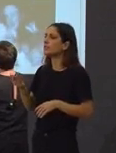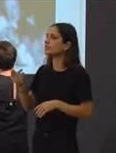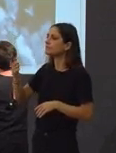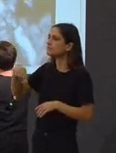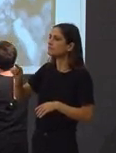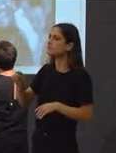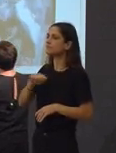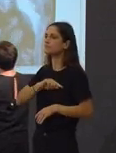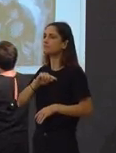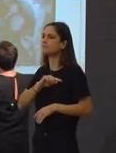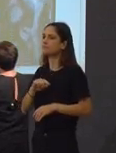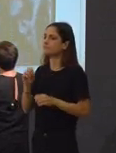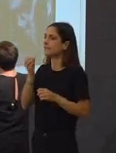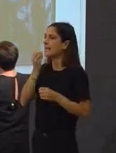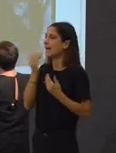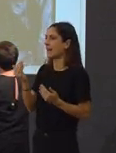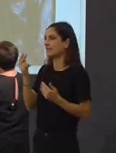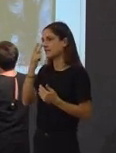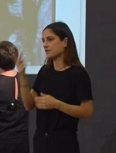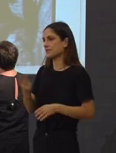de esta gratísima visita.